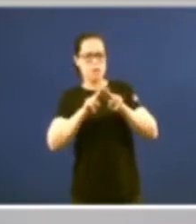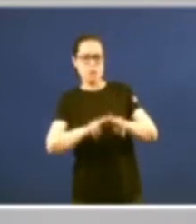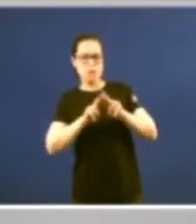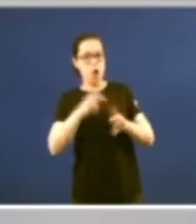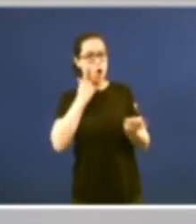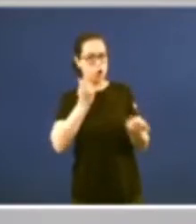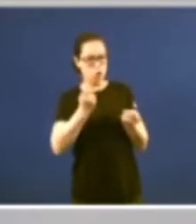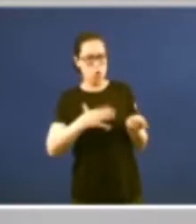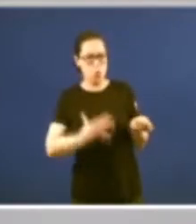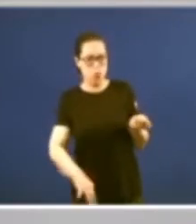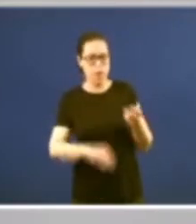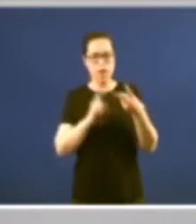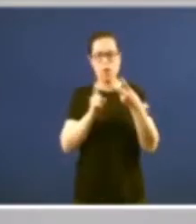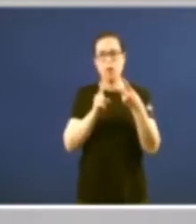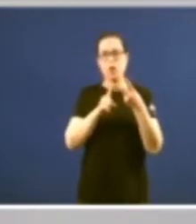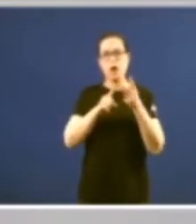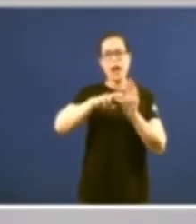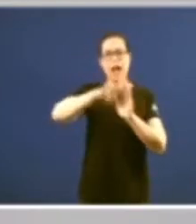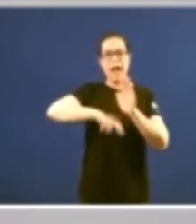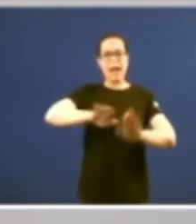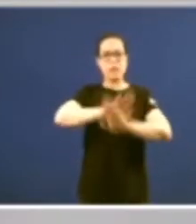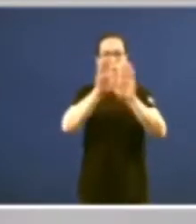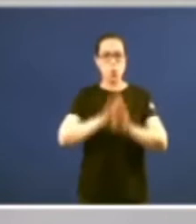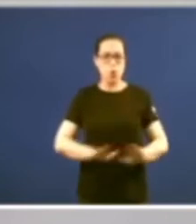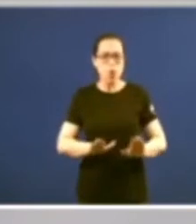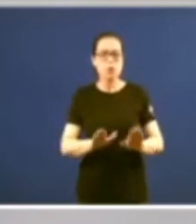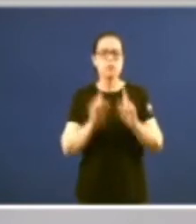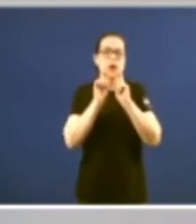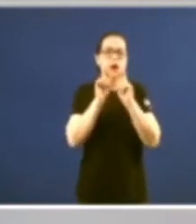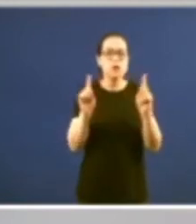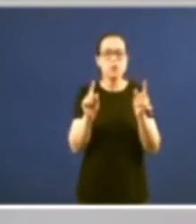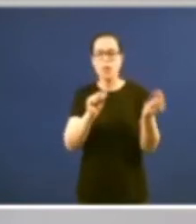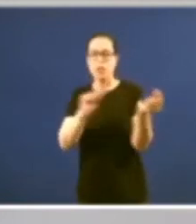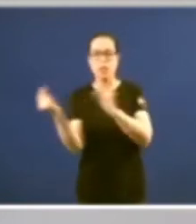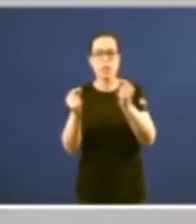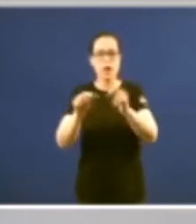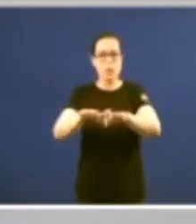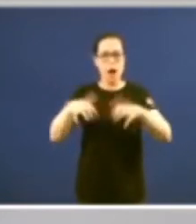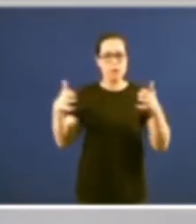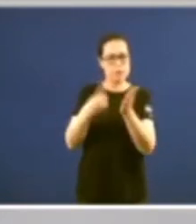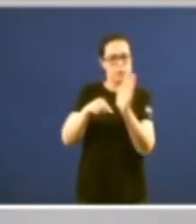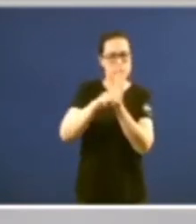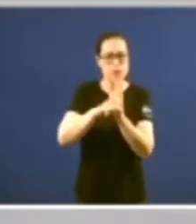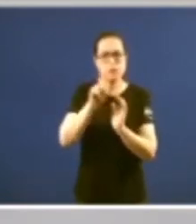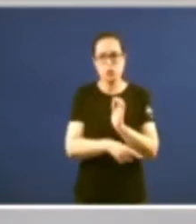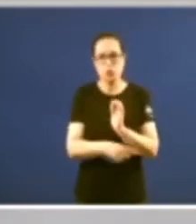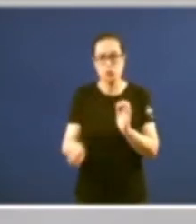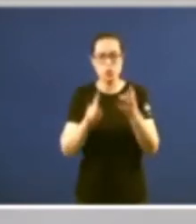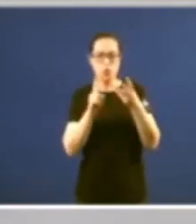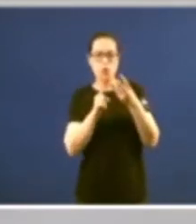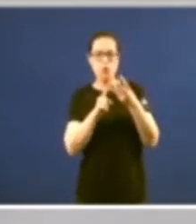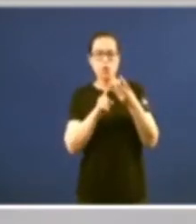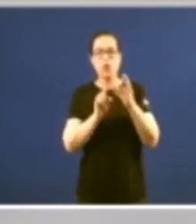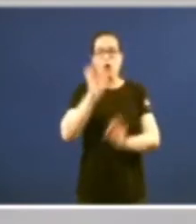de las resoluciones en aspectos puntuales en los debates plenarios la actuación de los órganos de